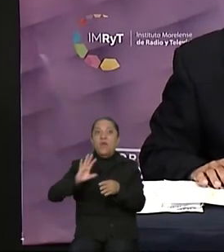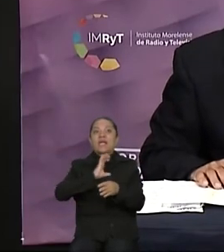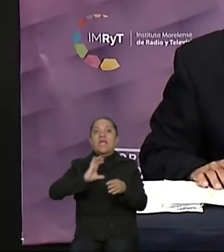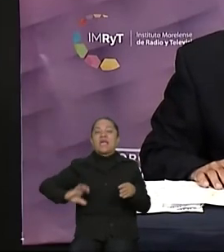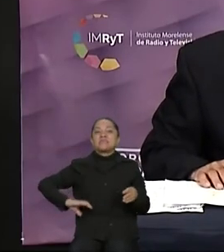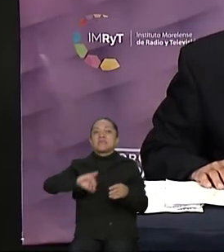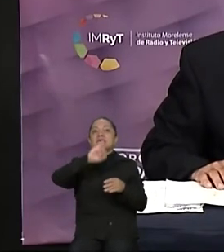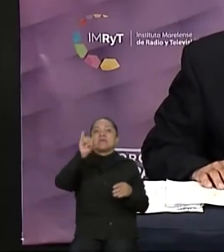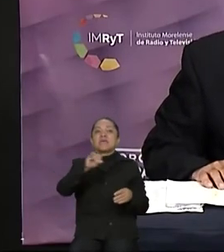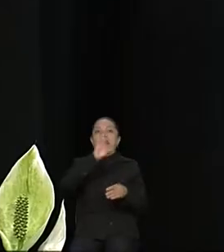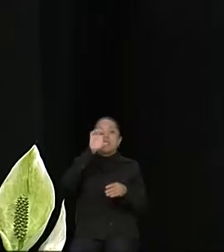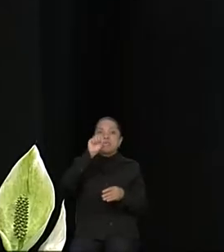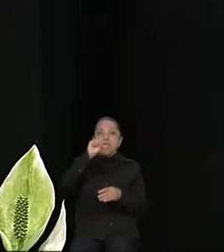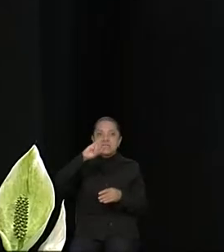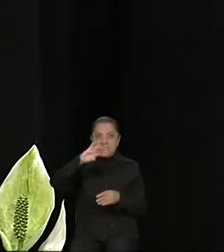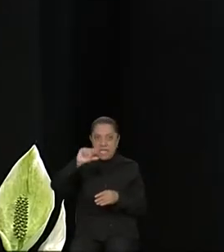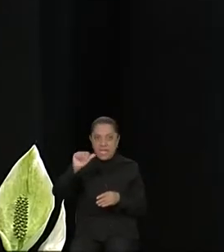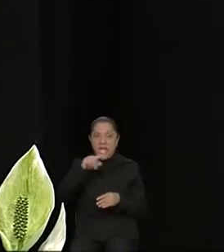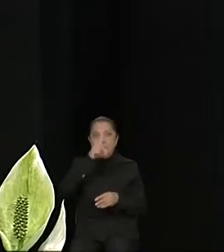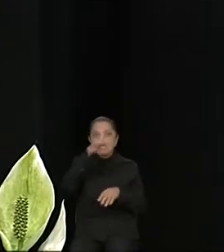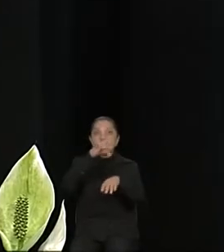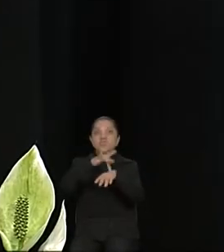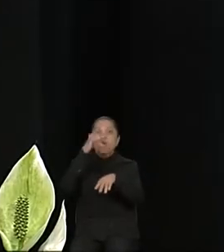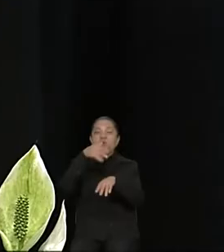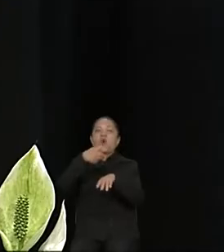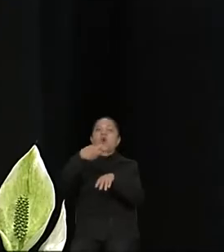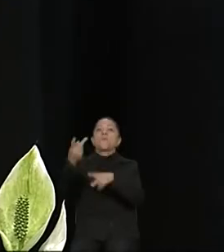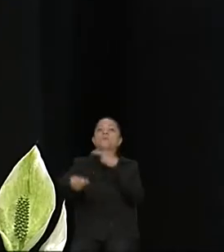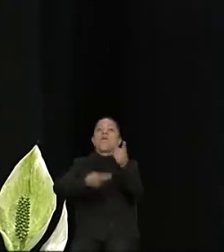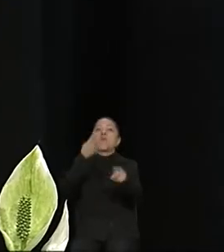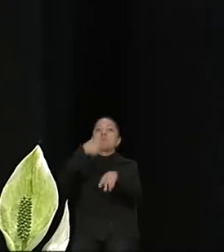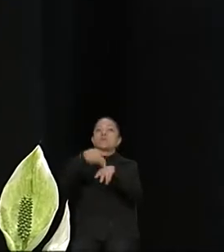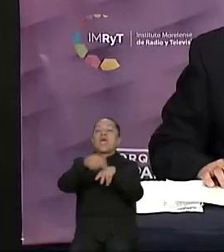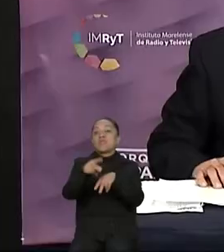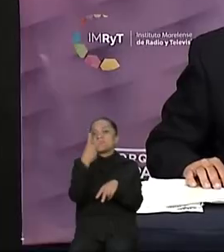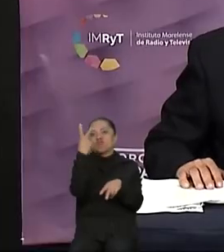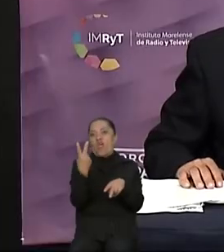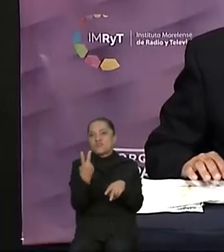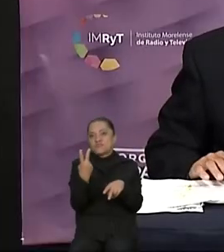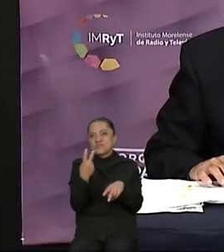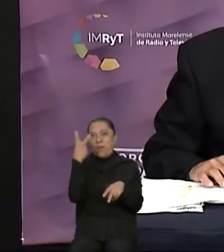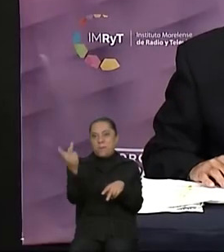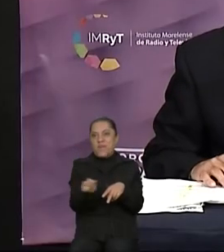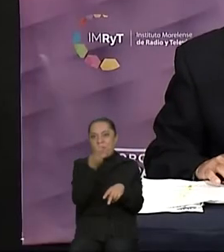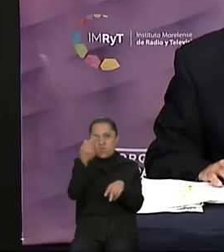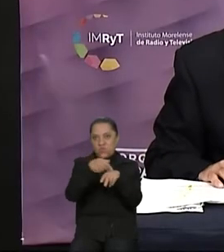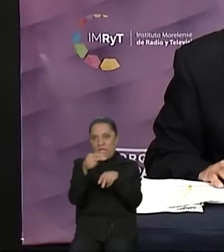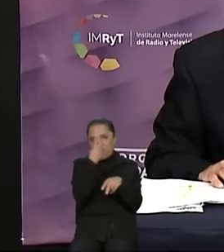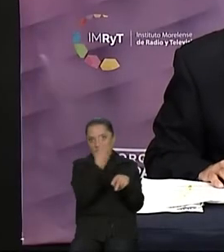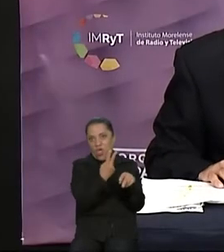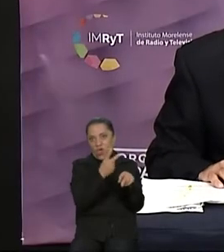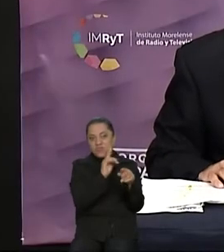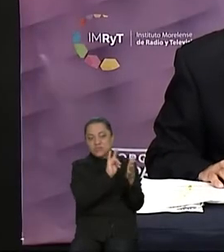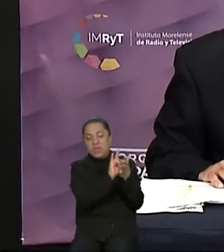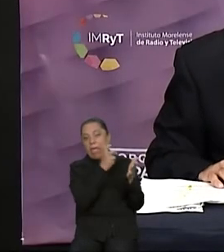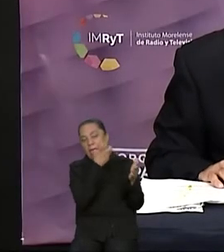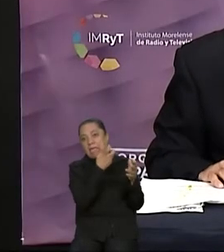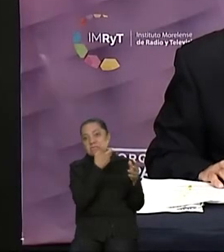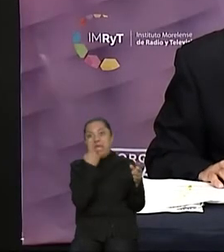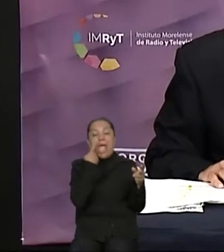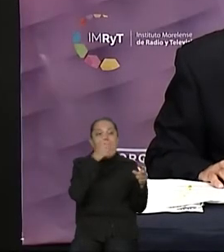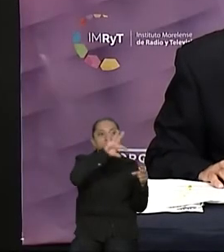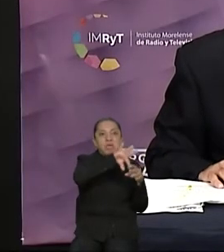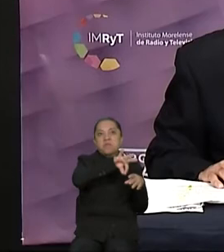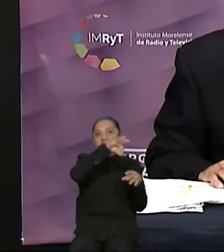de Movimiento Ciudadano le tocó la pregunta número 2. Aquí está el sobre, contiene la pregunta número 2 y en este momento vamos